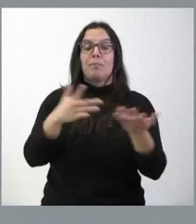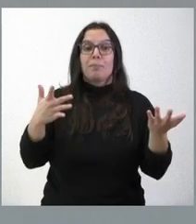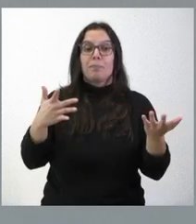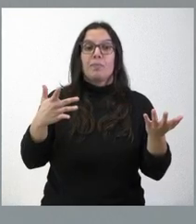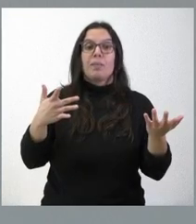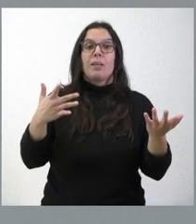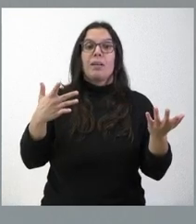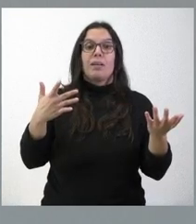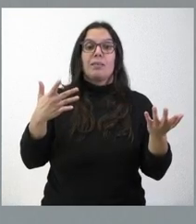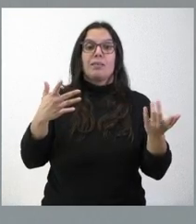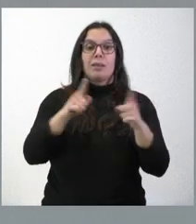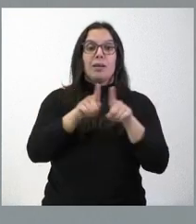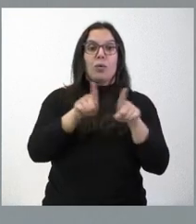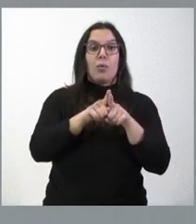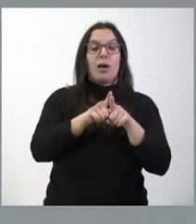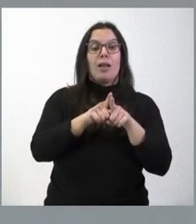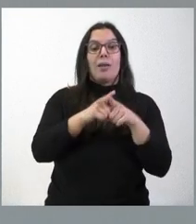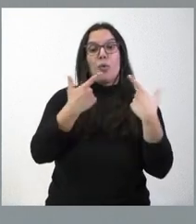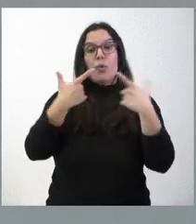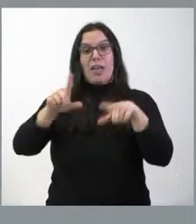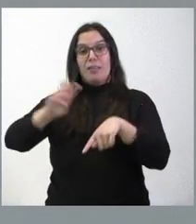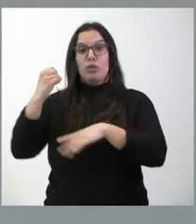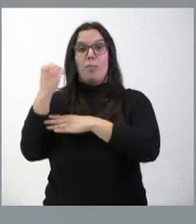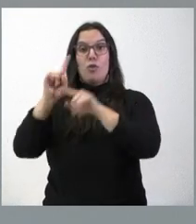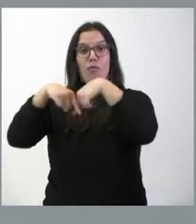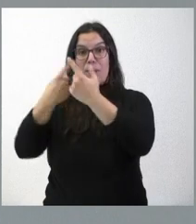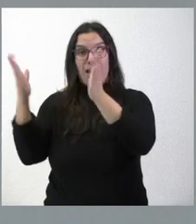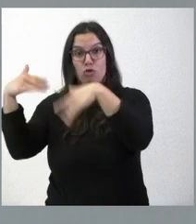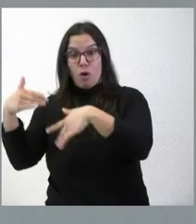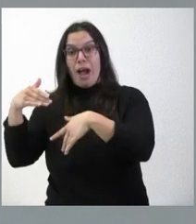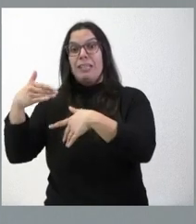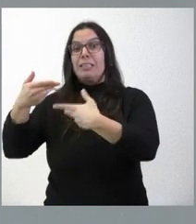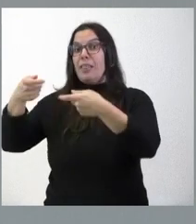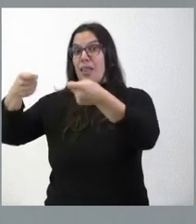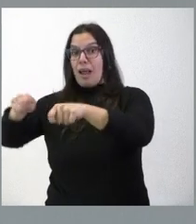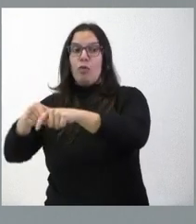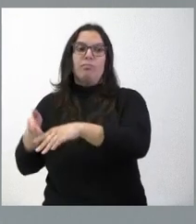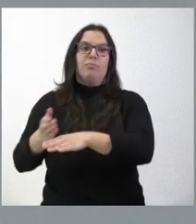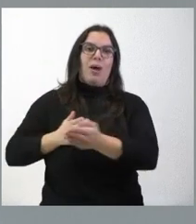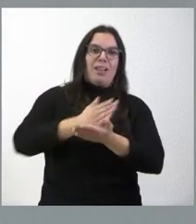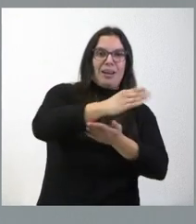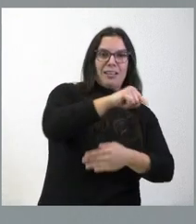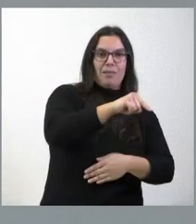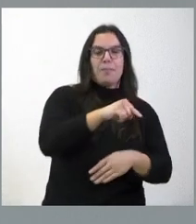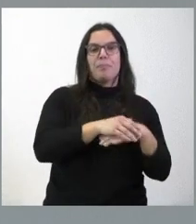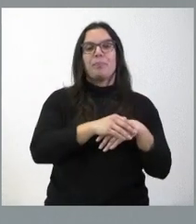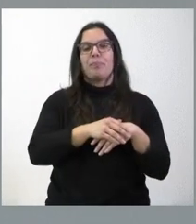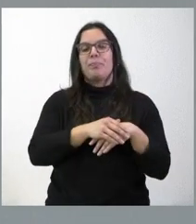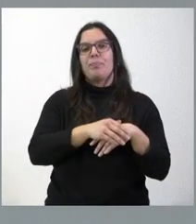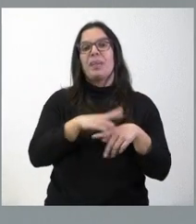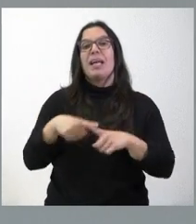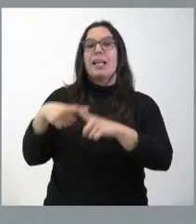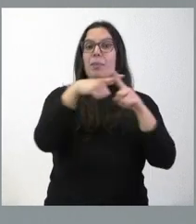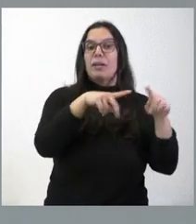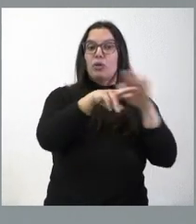utilización otro tipo de unidades de apoyo familiar. Se ponen en marcha las que aquí describimos. El destino y distribución de los